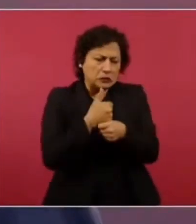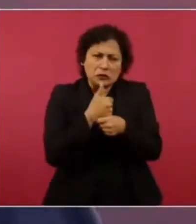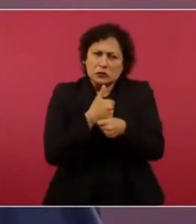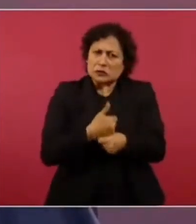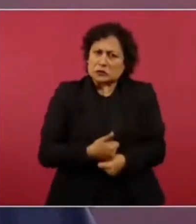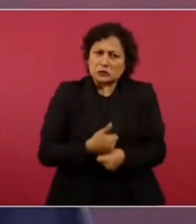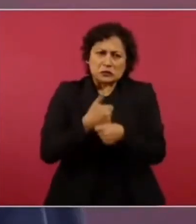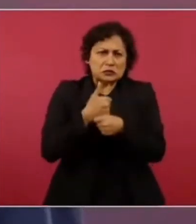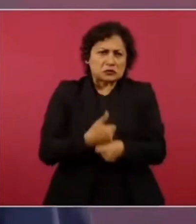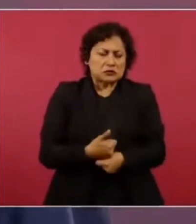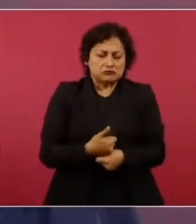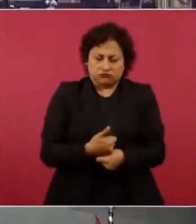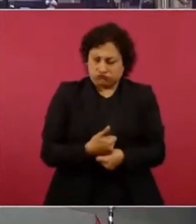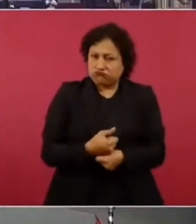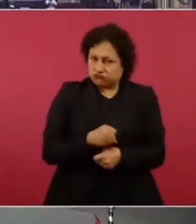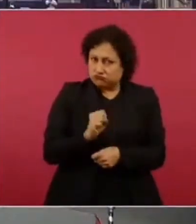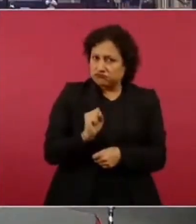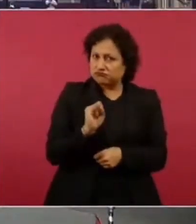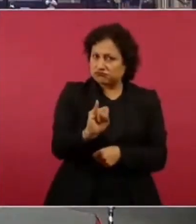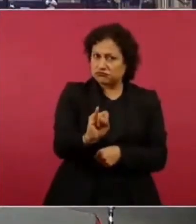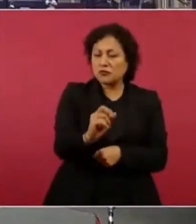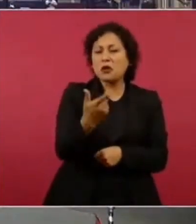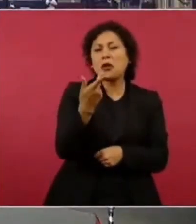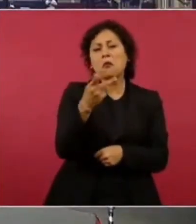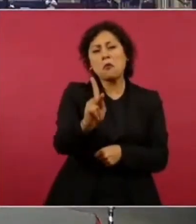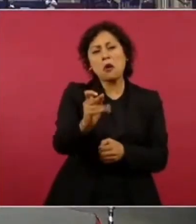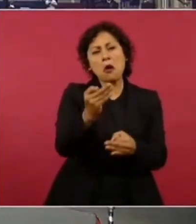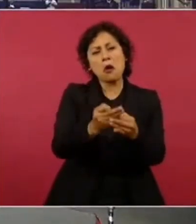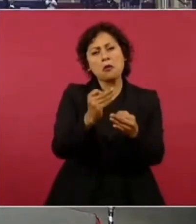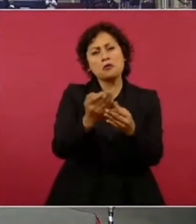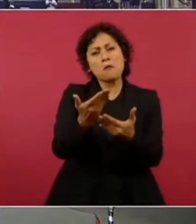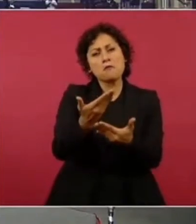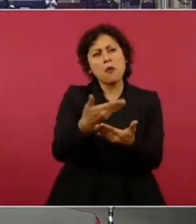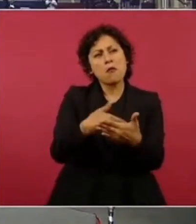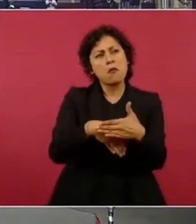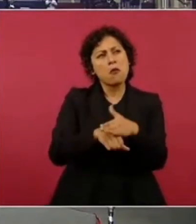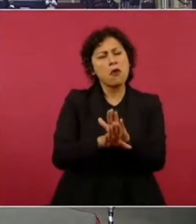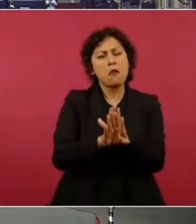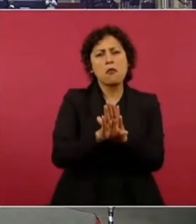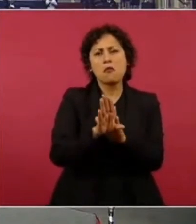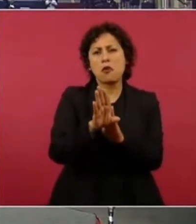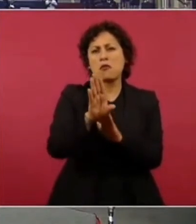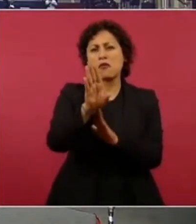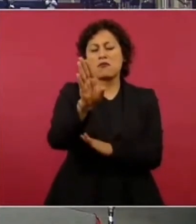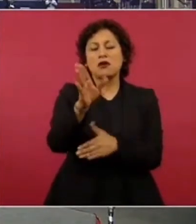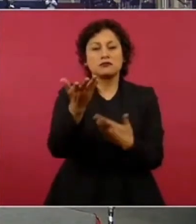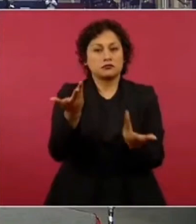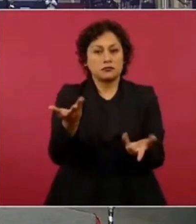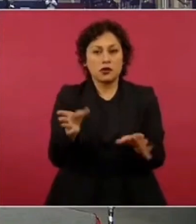la fórmula que ha tenido este éxito